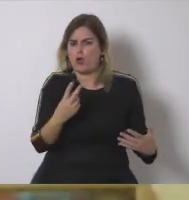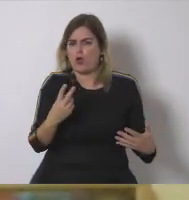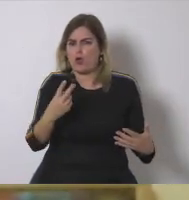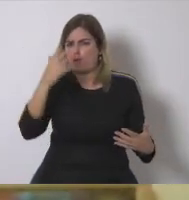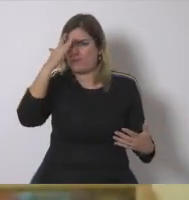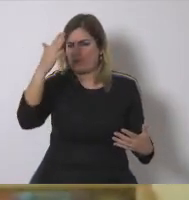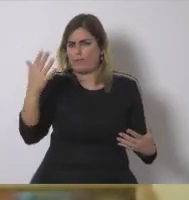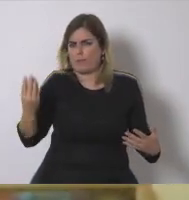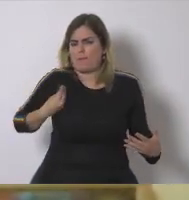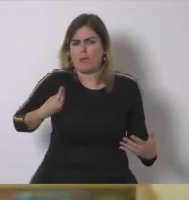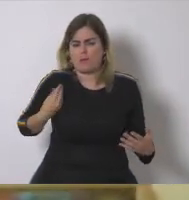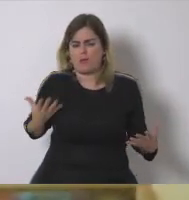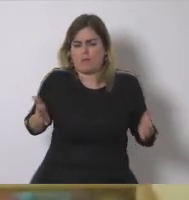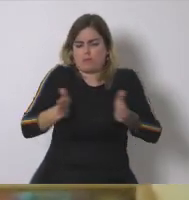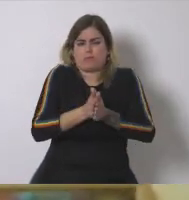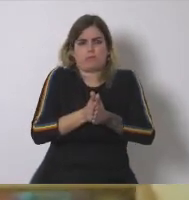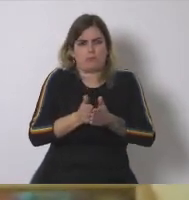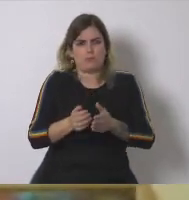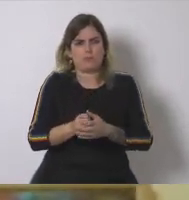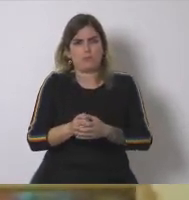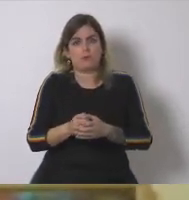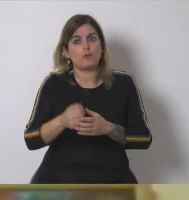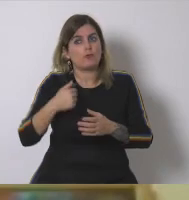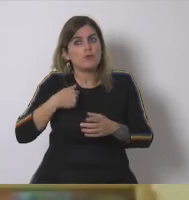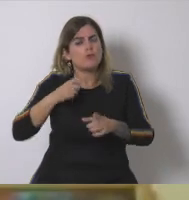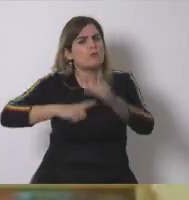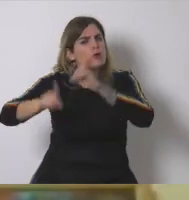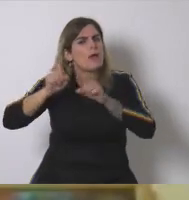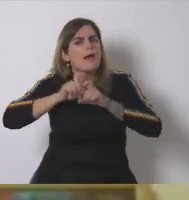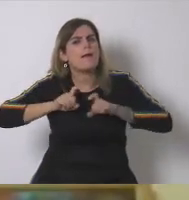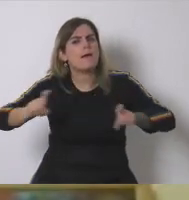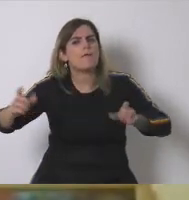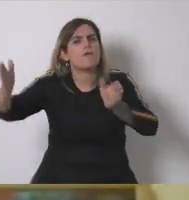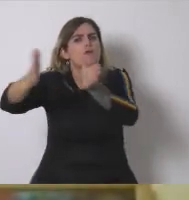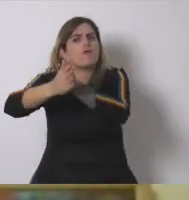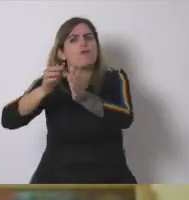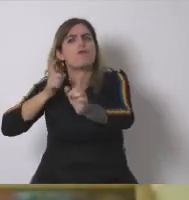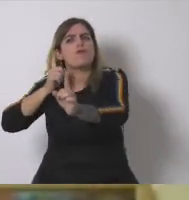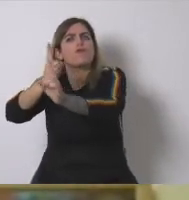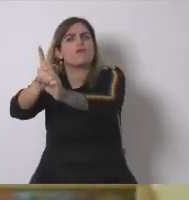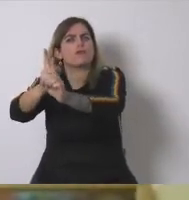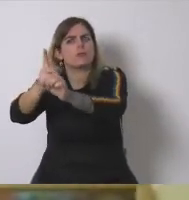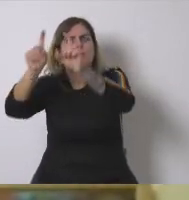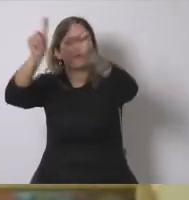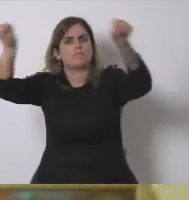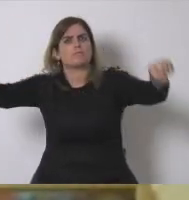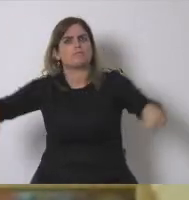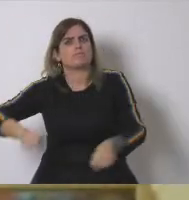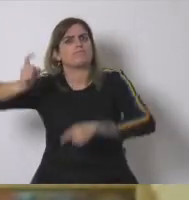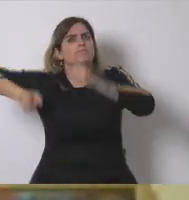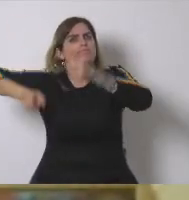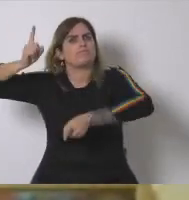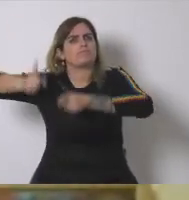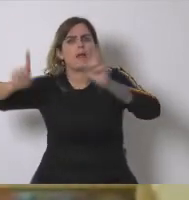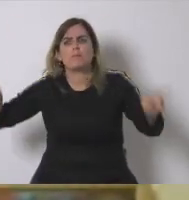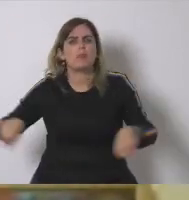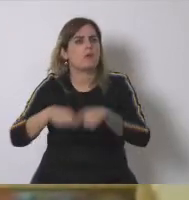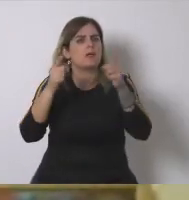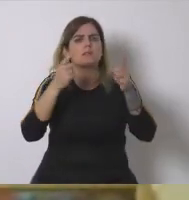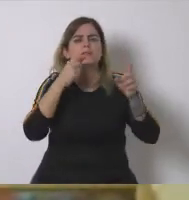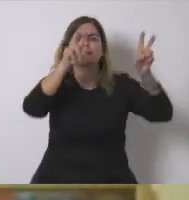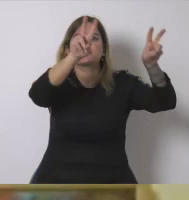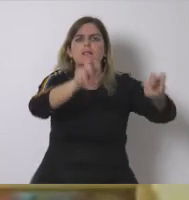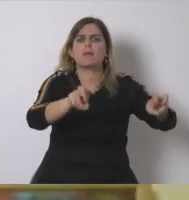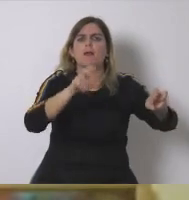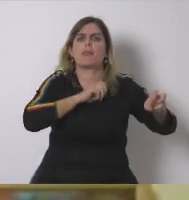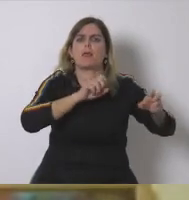mismo bando y tengo un conflicto muy grande sin embargo con las multinacionales y me da igual que estén